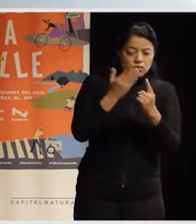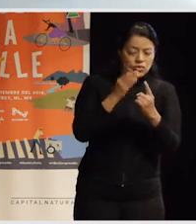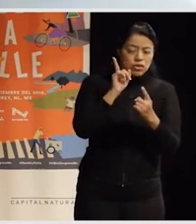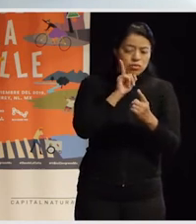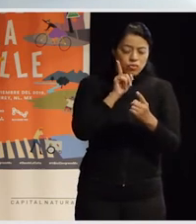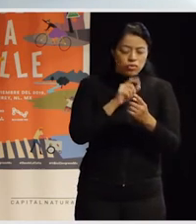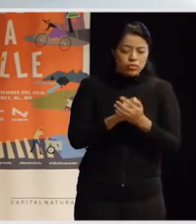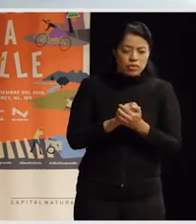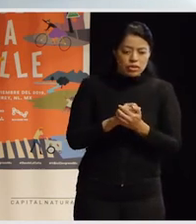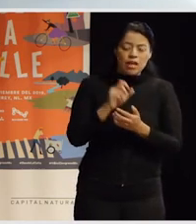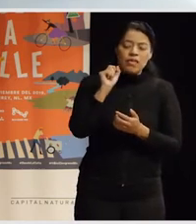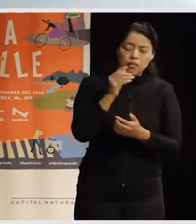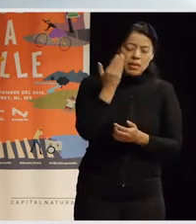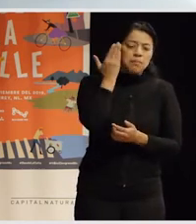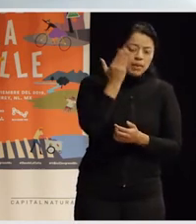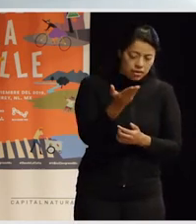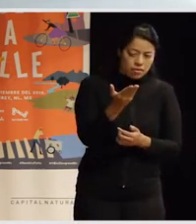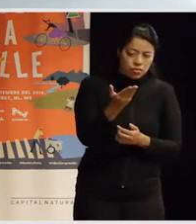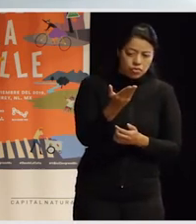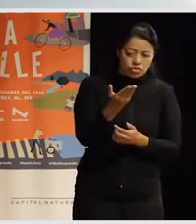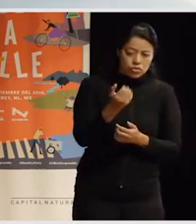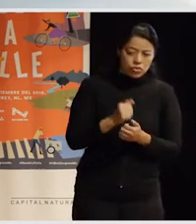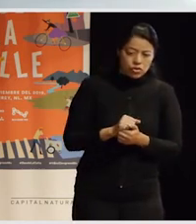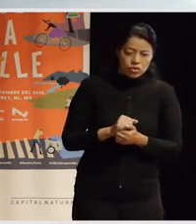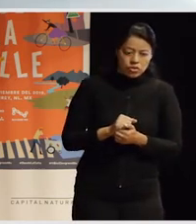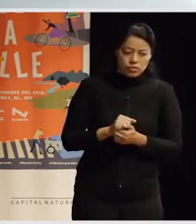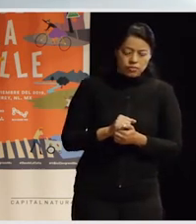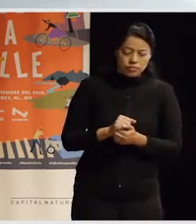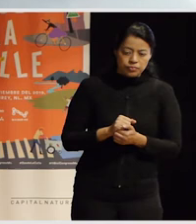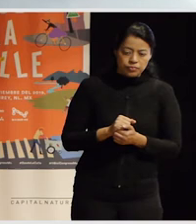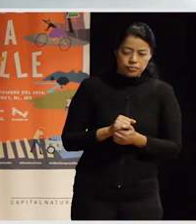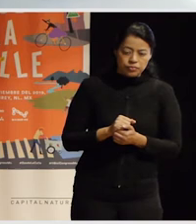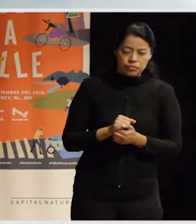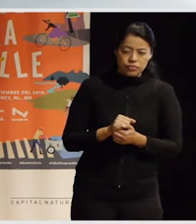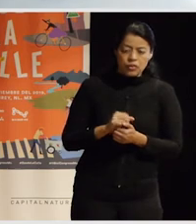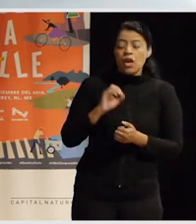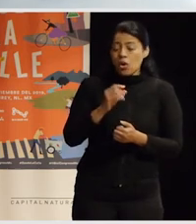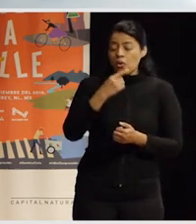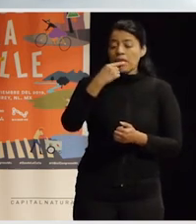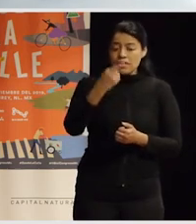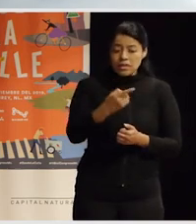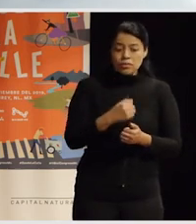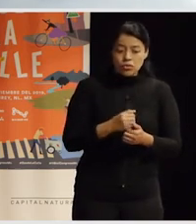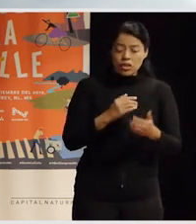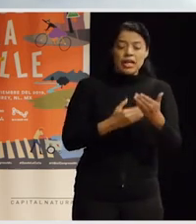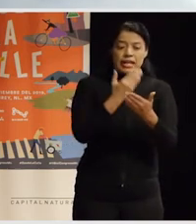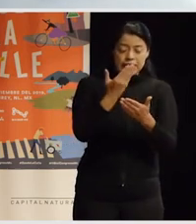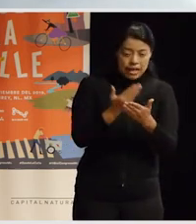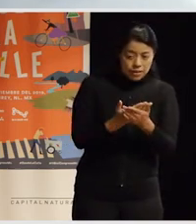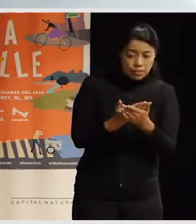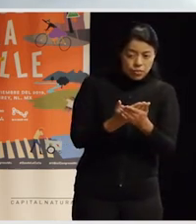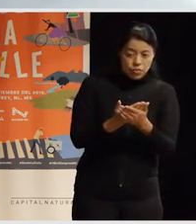pero también reclamamos o de alguna manera ponemos o enunciamos que hay propuestas de ciudad